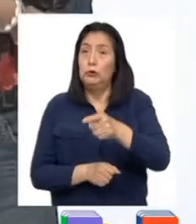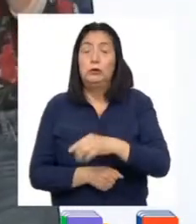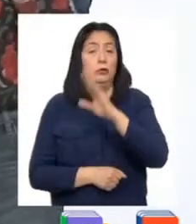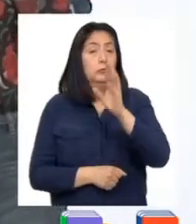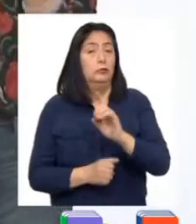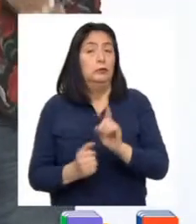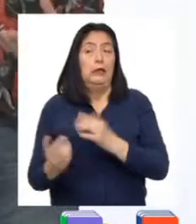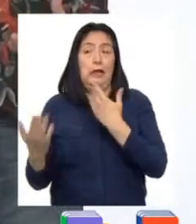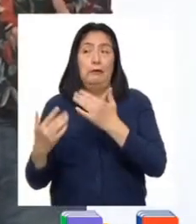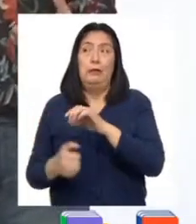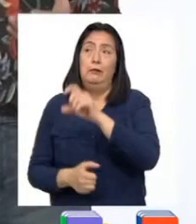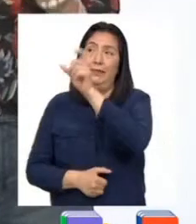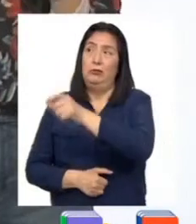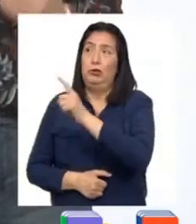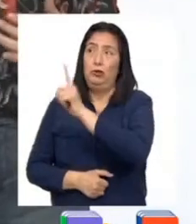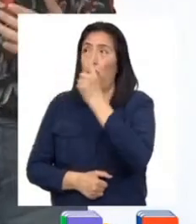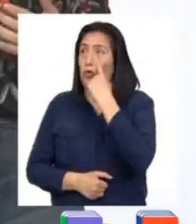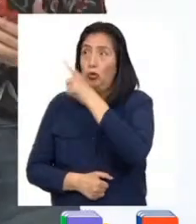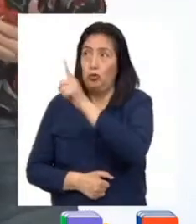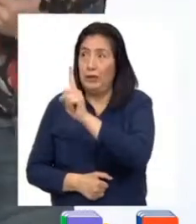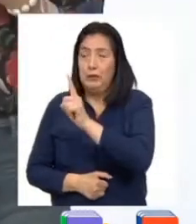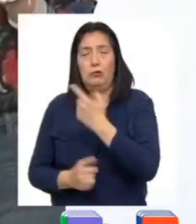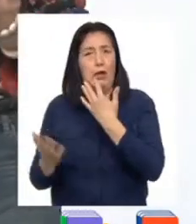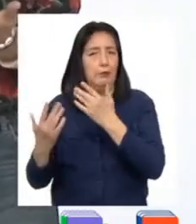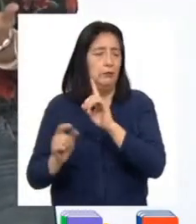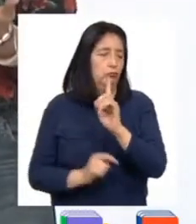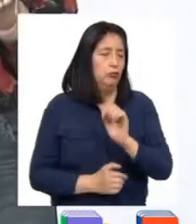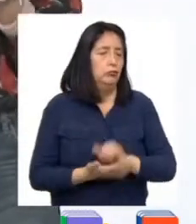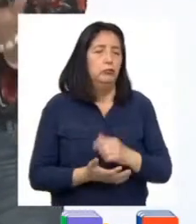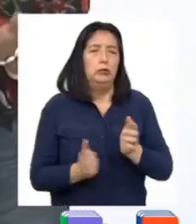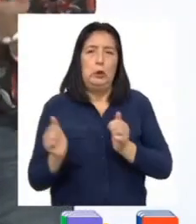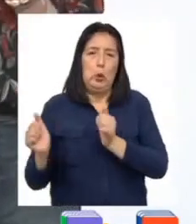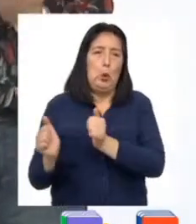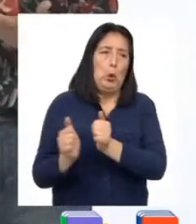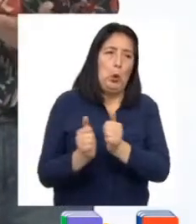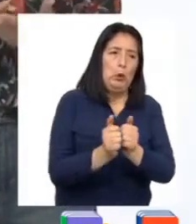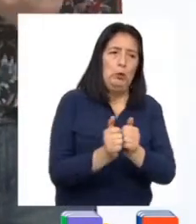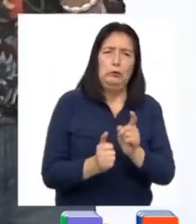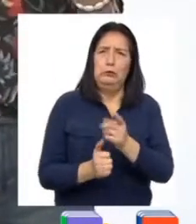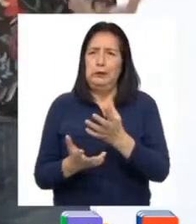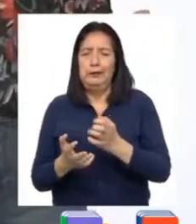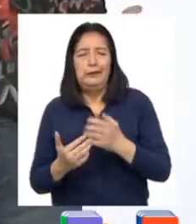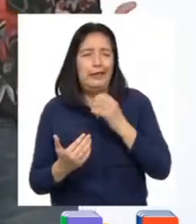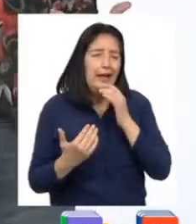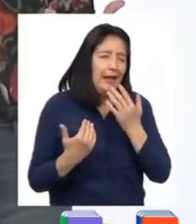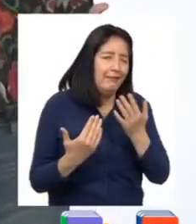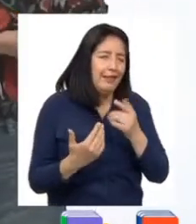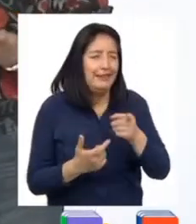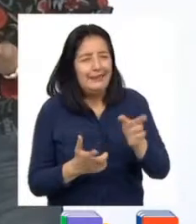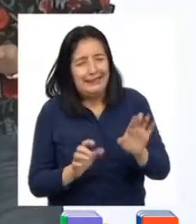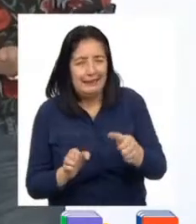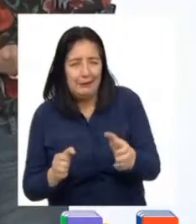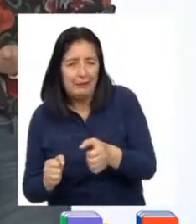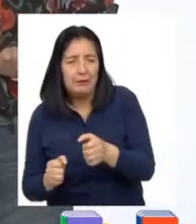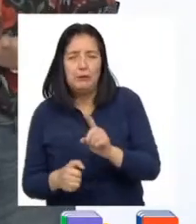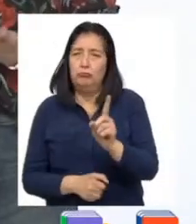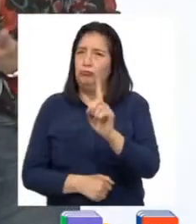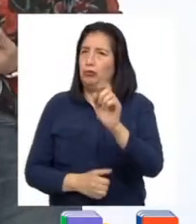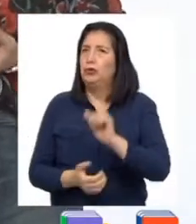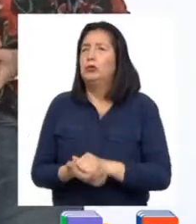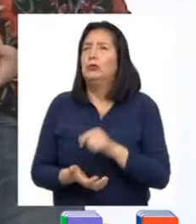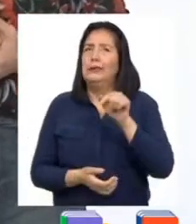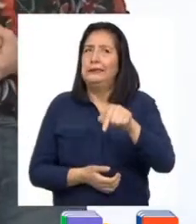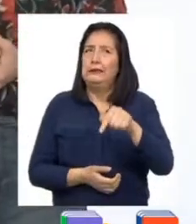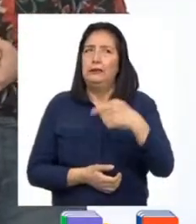con personas extrañas en la calle. Y menos aún, ir con ellos aunque intenten convencerlos o convencerlas. Estas situaciones